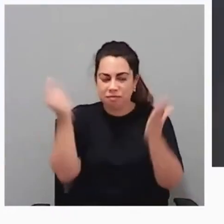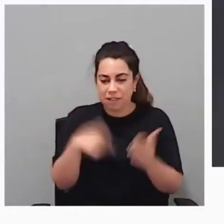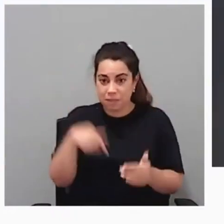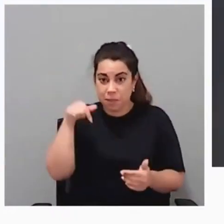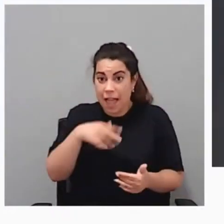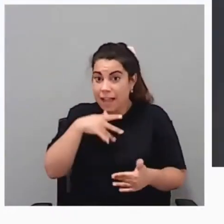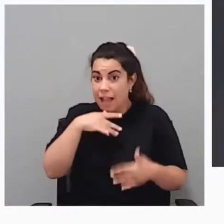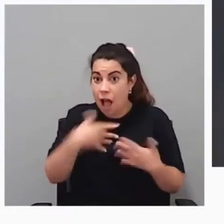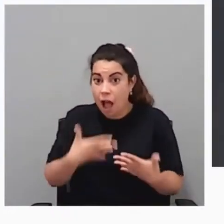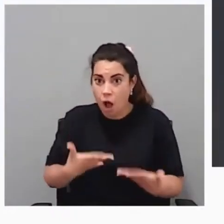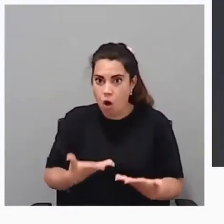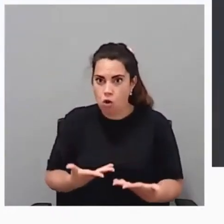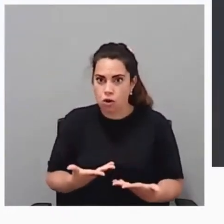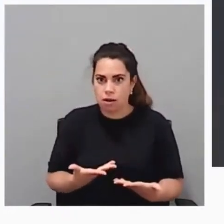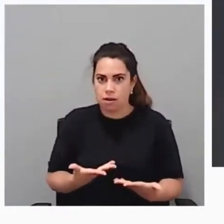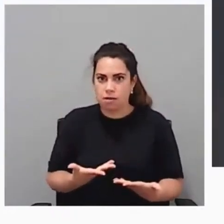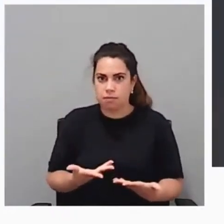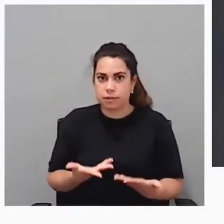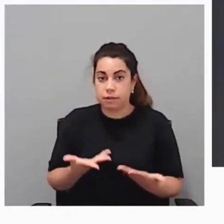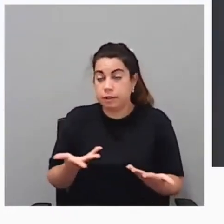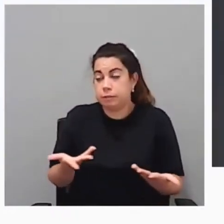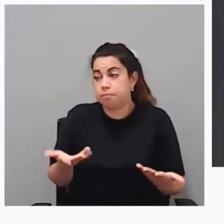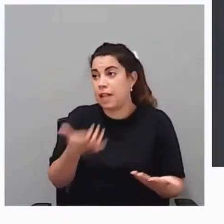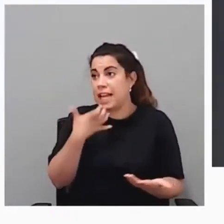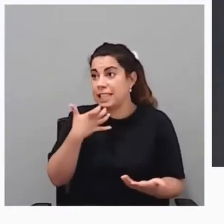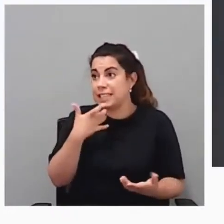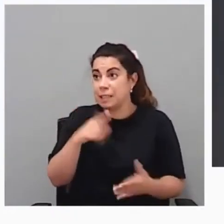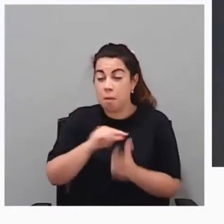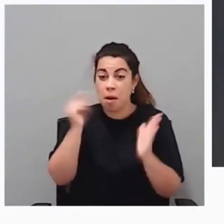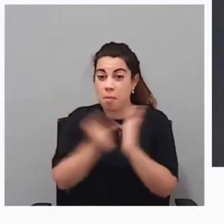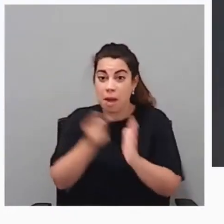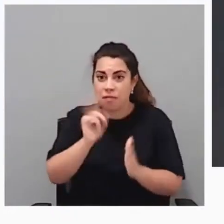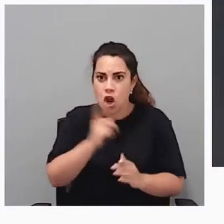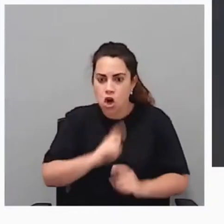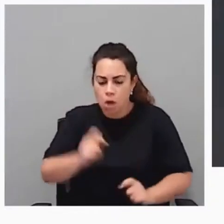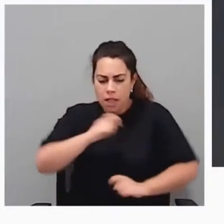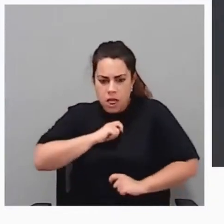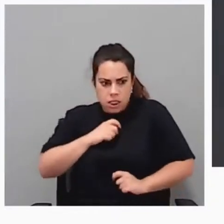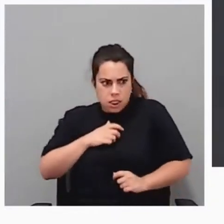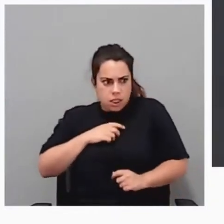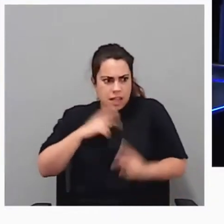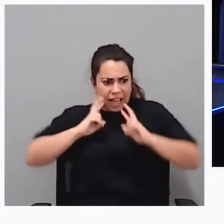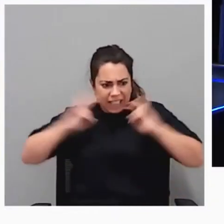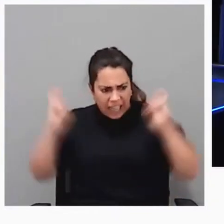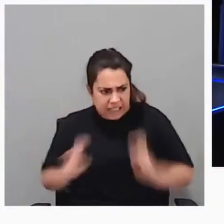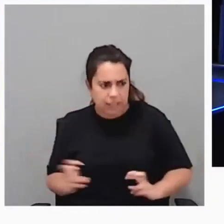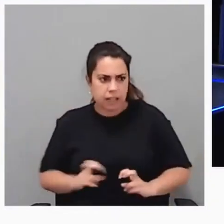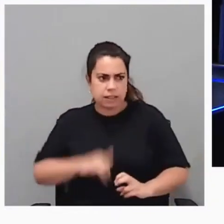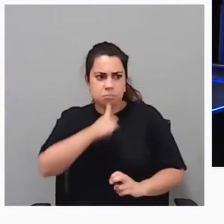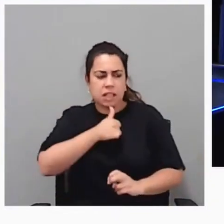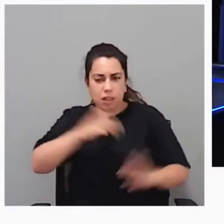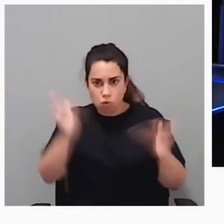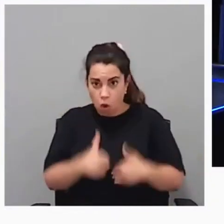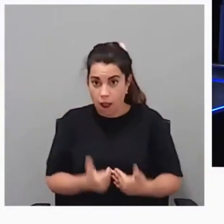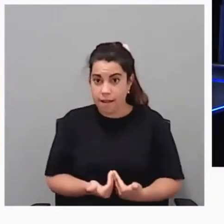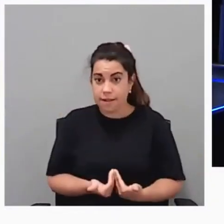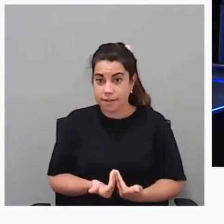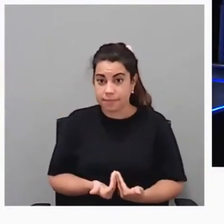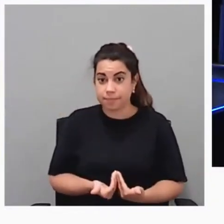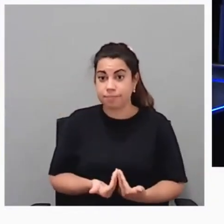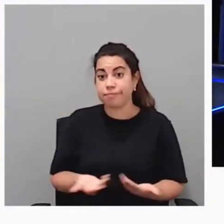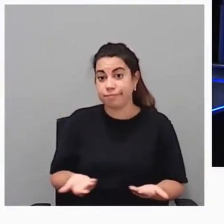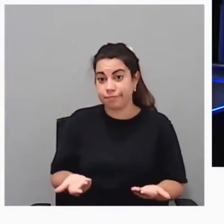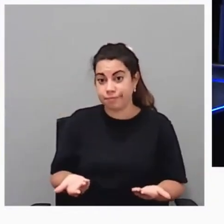pues me subleva y me crea ansiedad, estrés y desde luego impaciencia. Bueno, estas son algunas de las